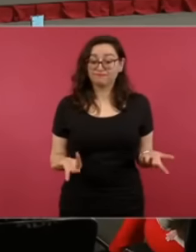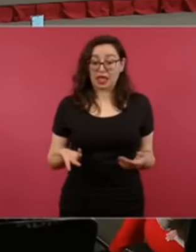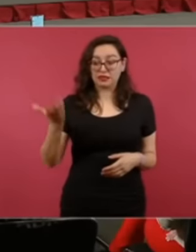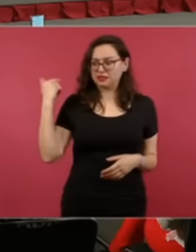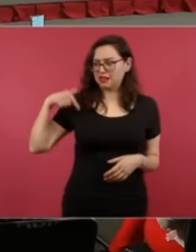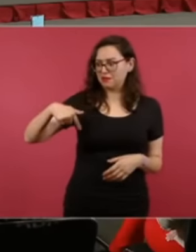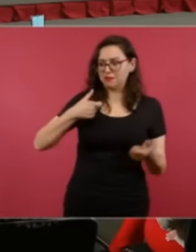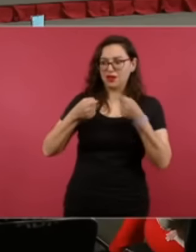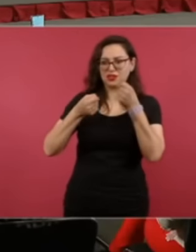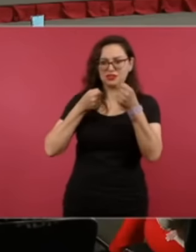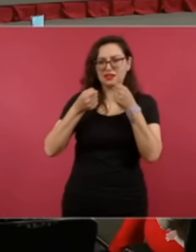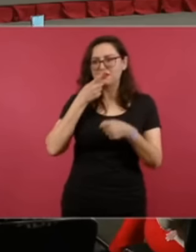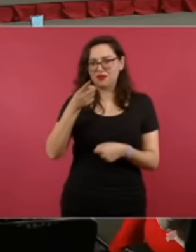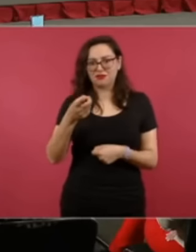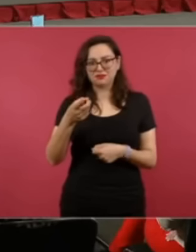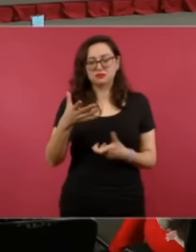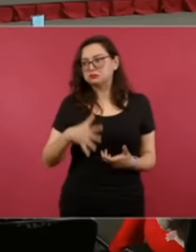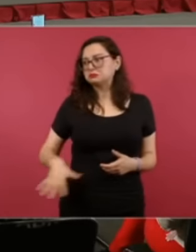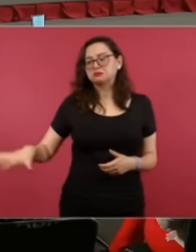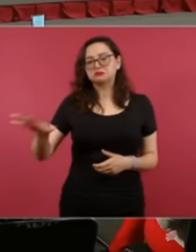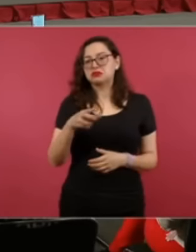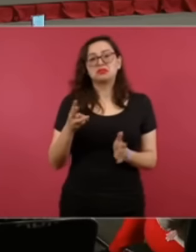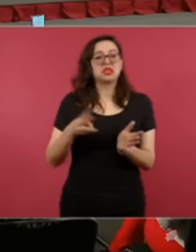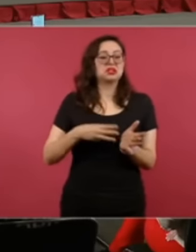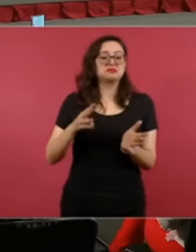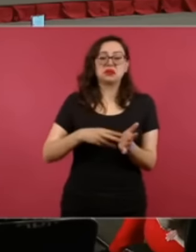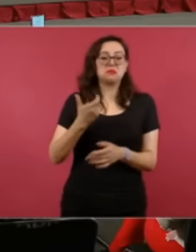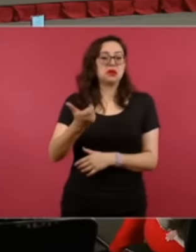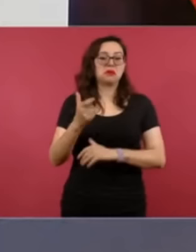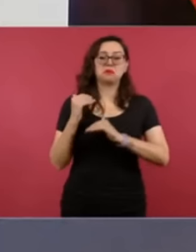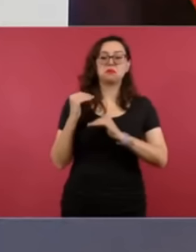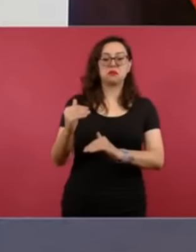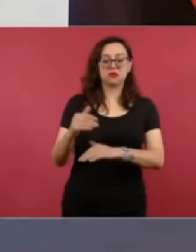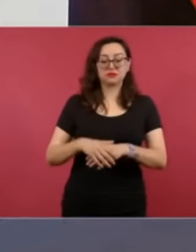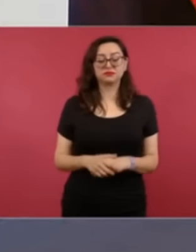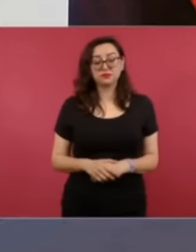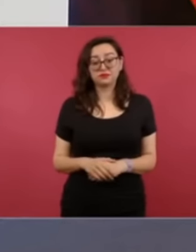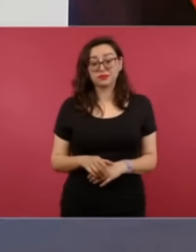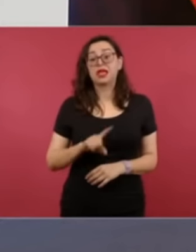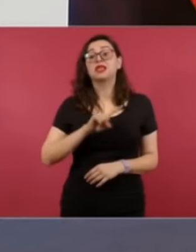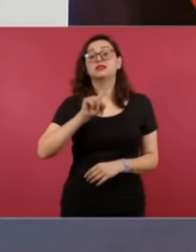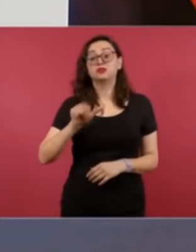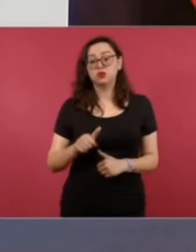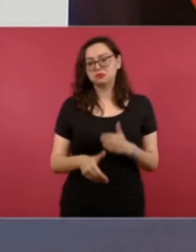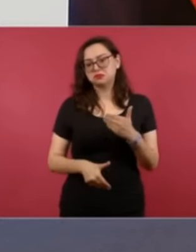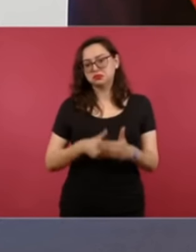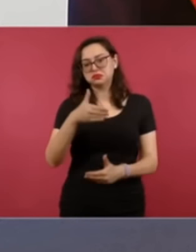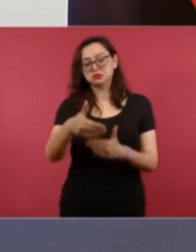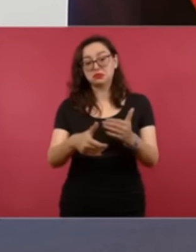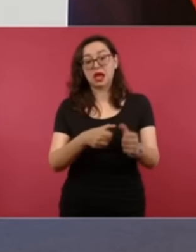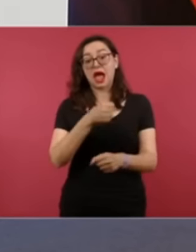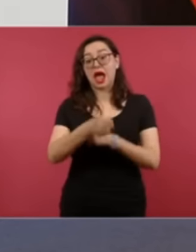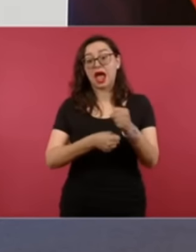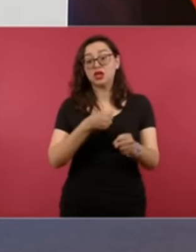amigas, y la oposición la aprovecha, ya que estamos en tiempos electorales y en una campaña